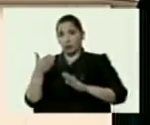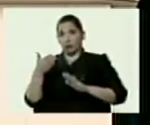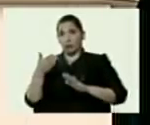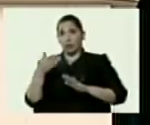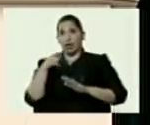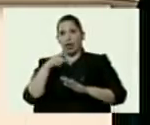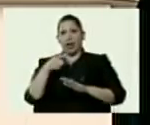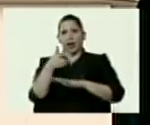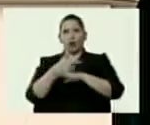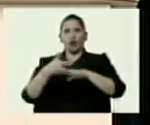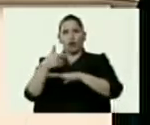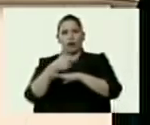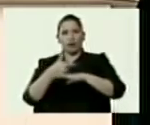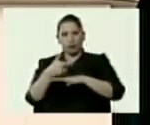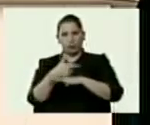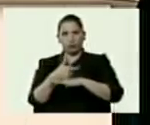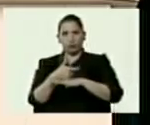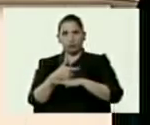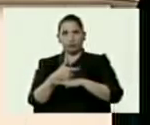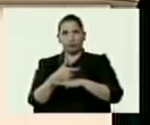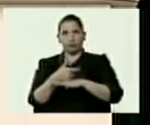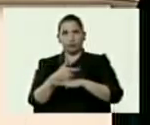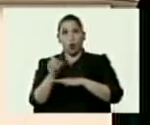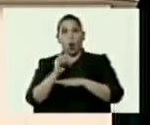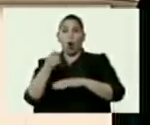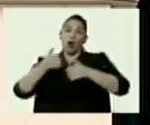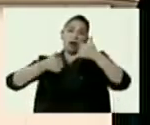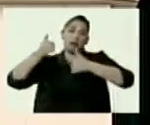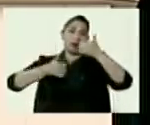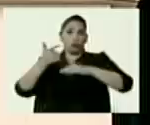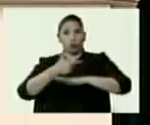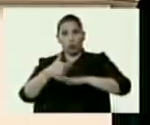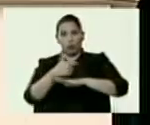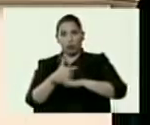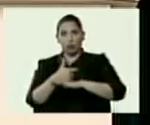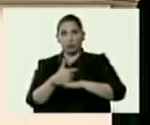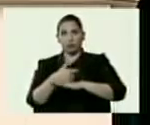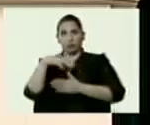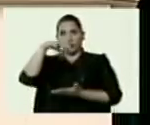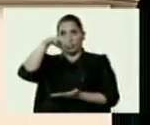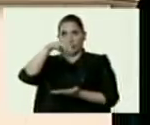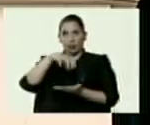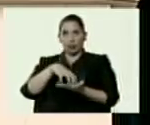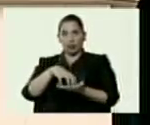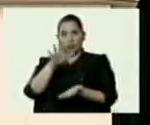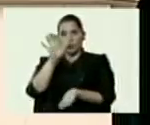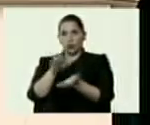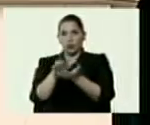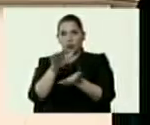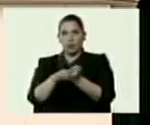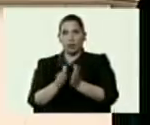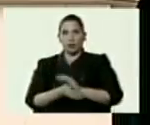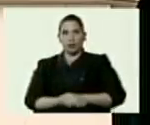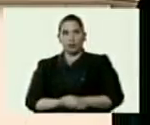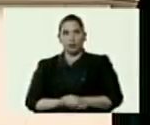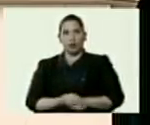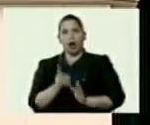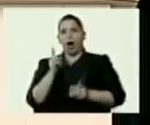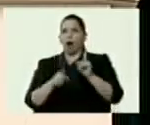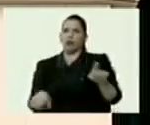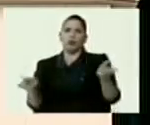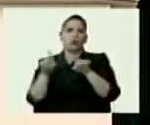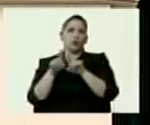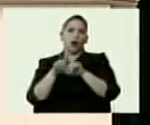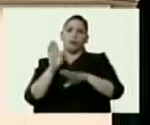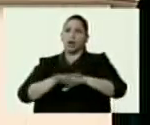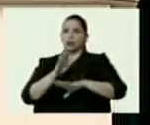gobernador o era candidato a gobernador del Estado Nueva Esparta. Algo idéntico acaba de